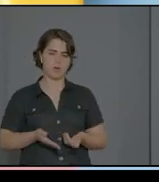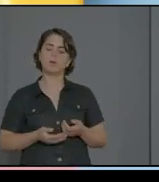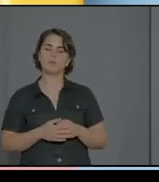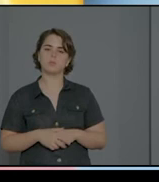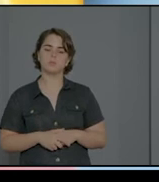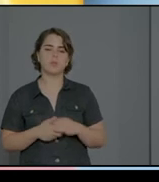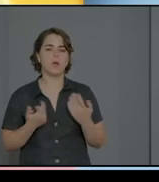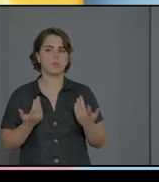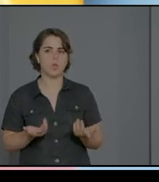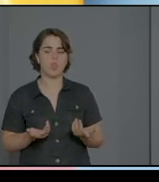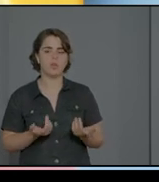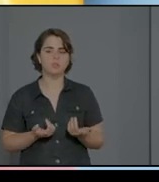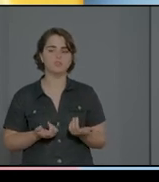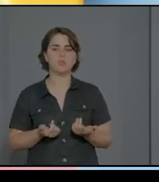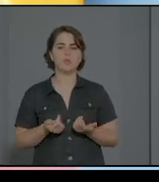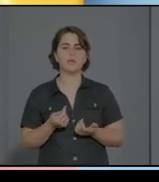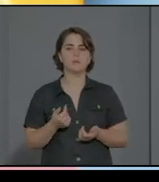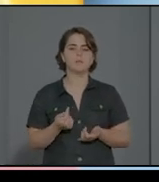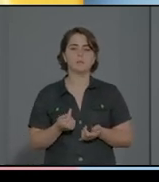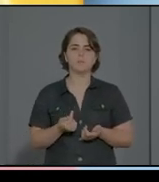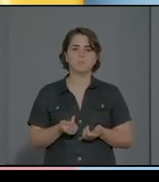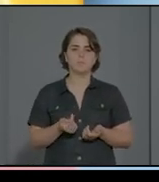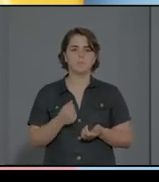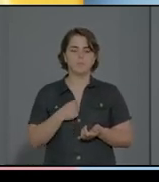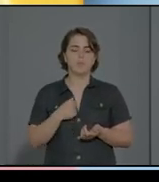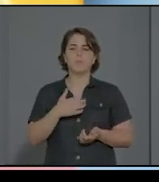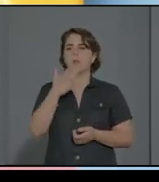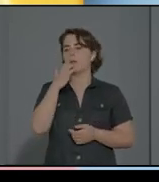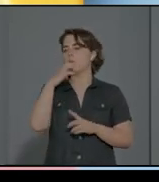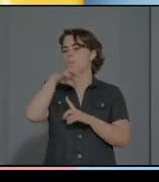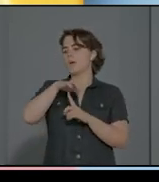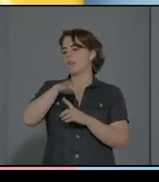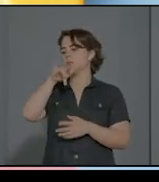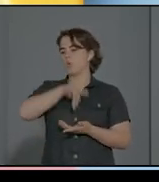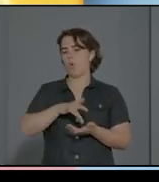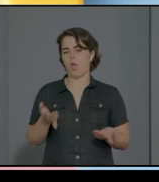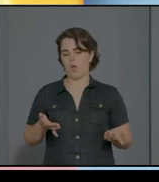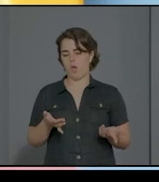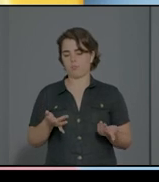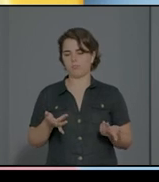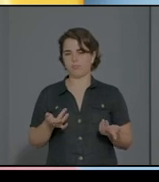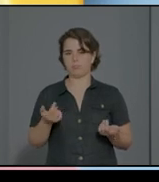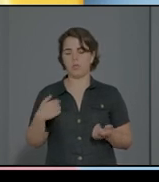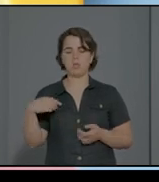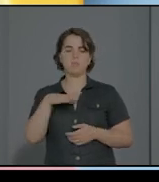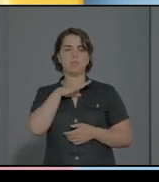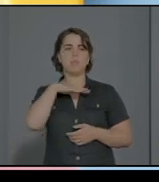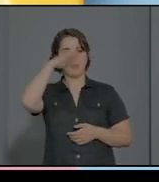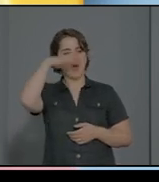el parque, por ejemplo, y el padre dice, bueno, no te preocupes, puedes subir